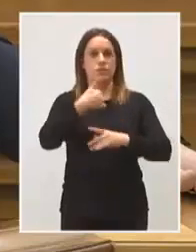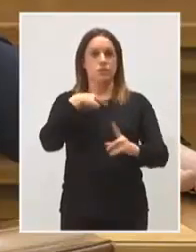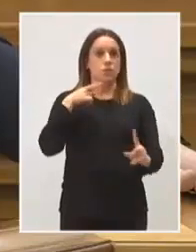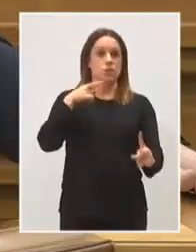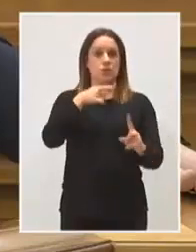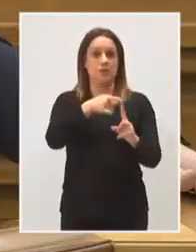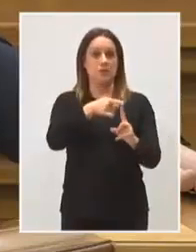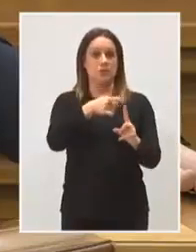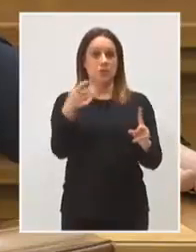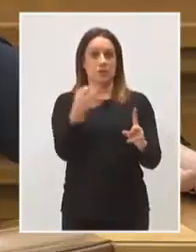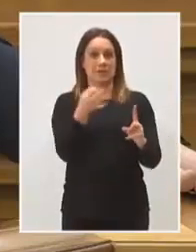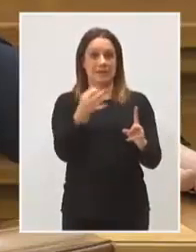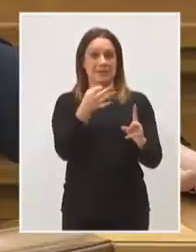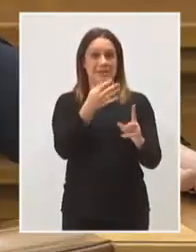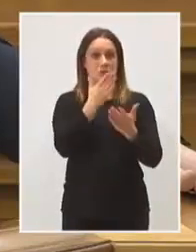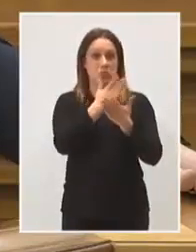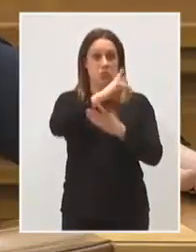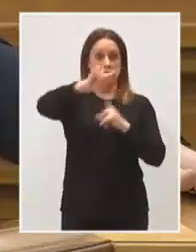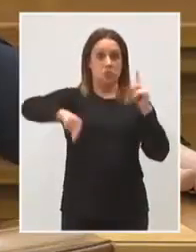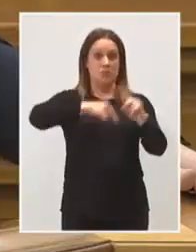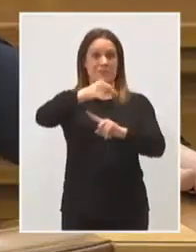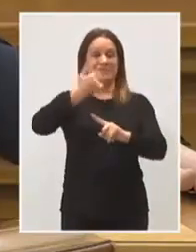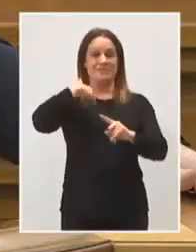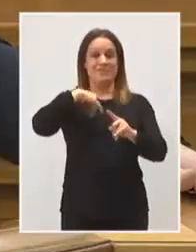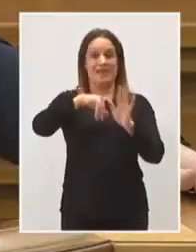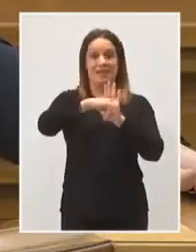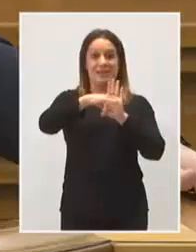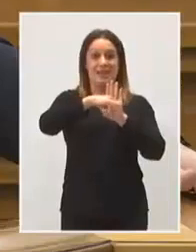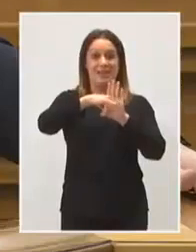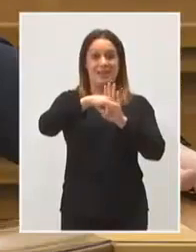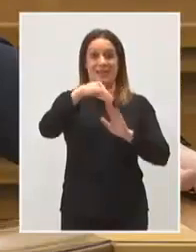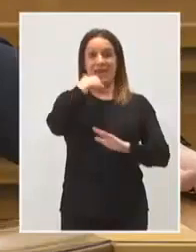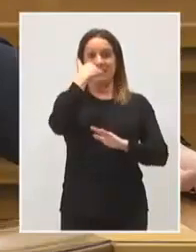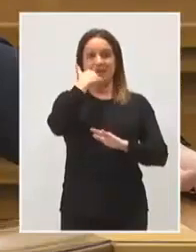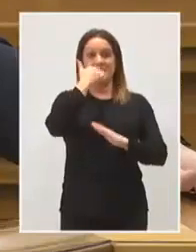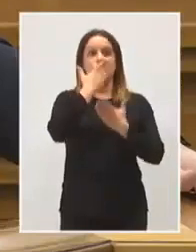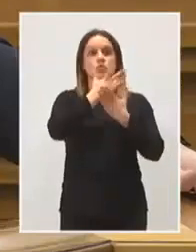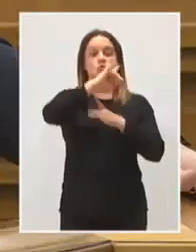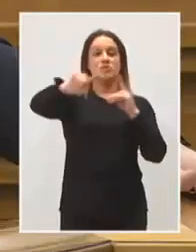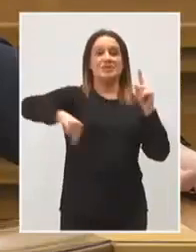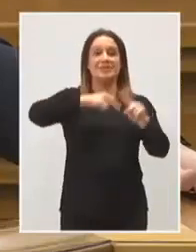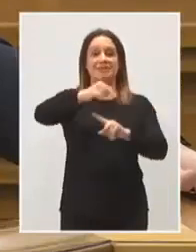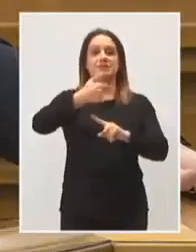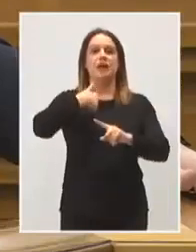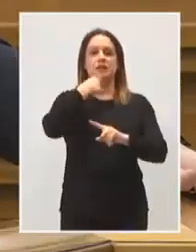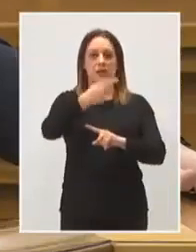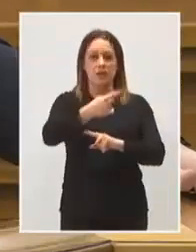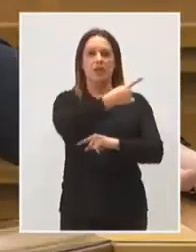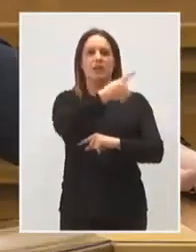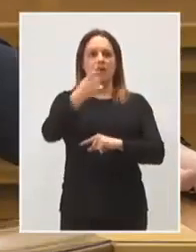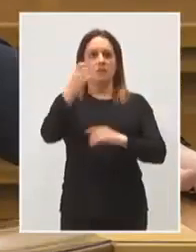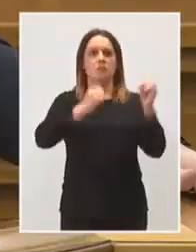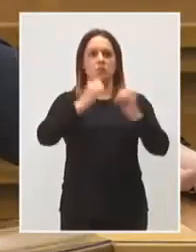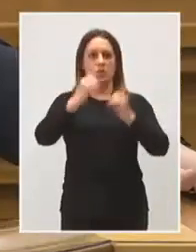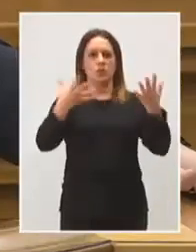siguiente curso, ya estamos muy cerquita, somos los más avanzados, pero ya el siguiente curso podamos decir con tranquilidad que el 100% de